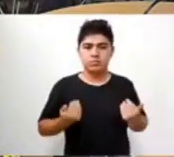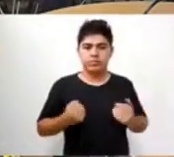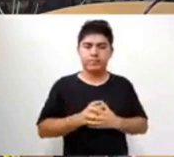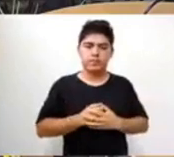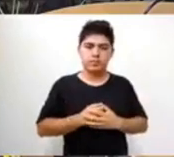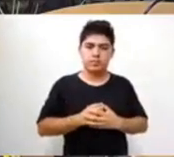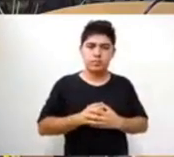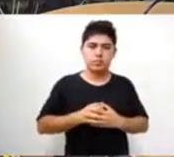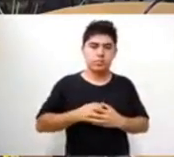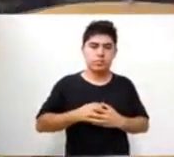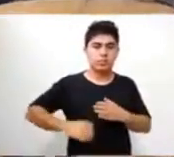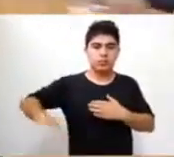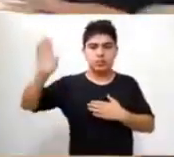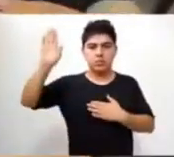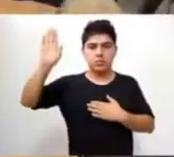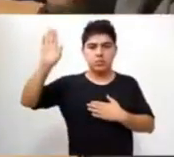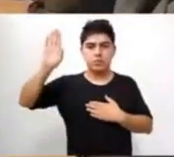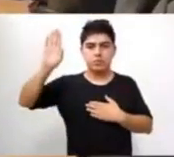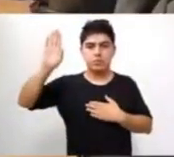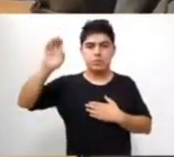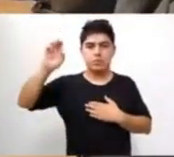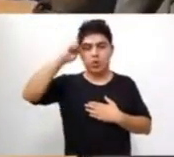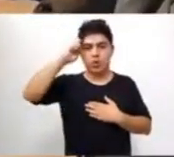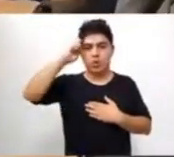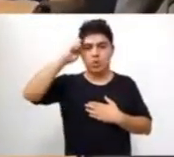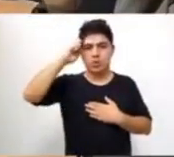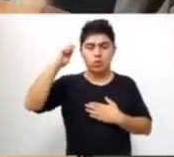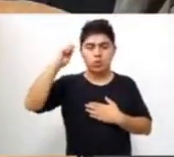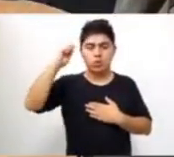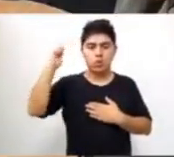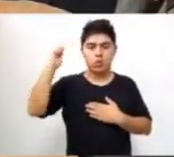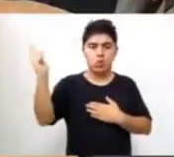lo pongo a votación en términos generales. Voto afirmativo de todos los concejales.